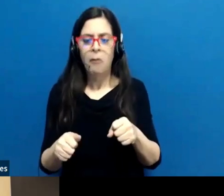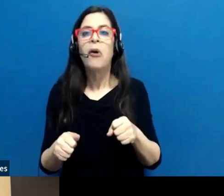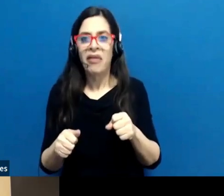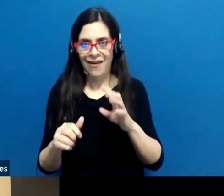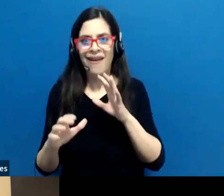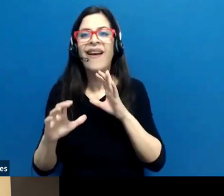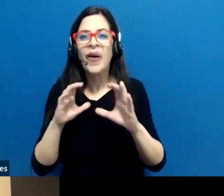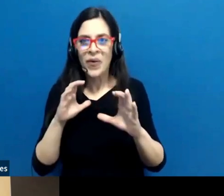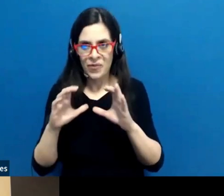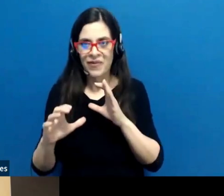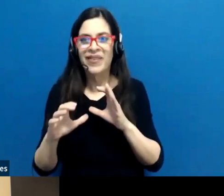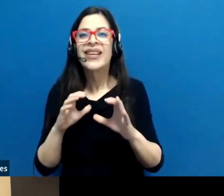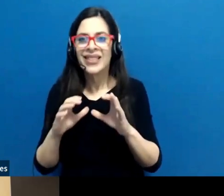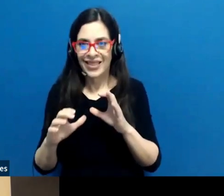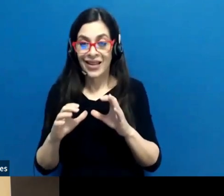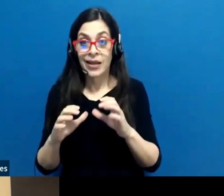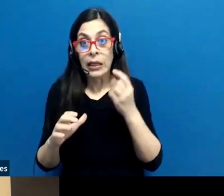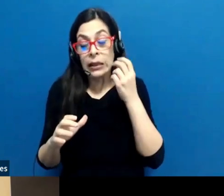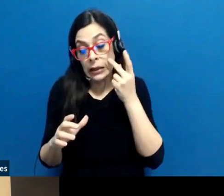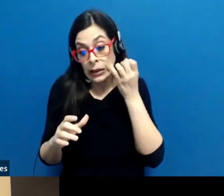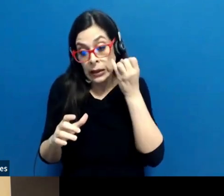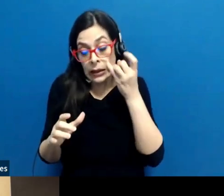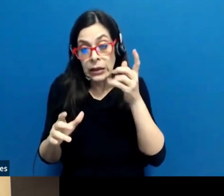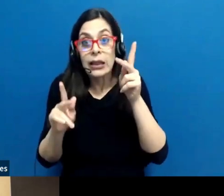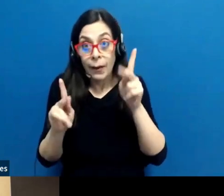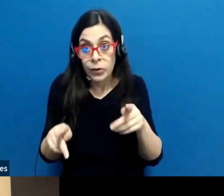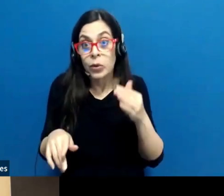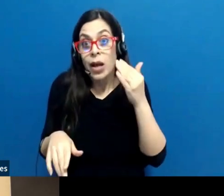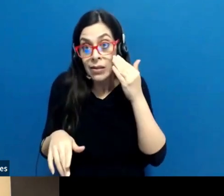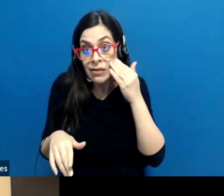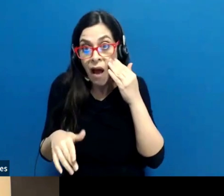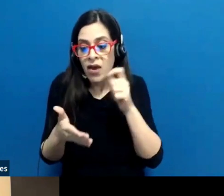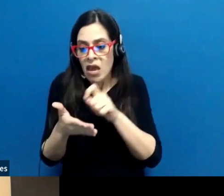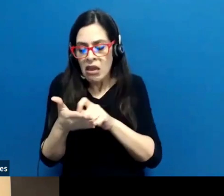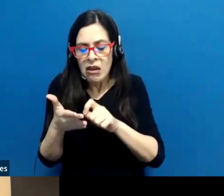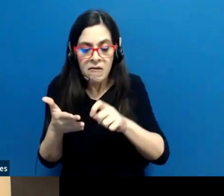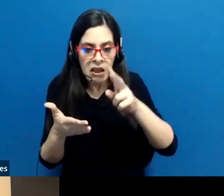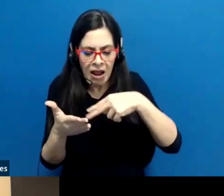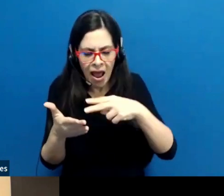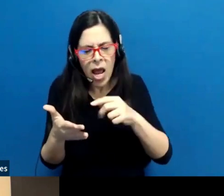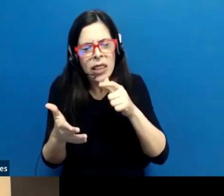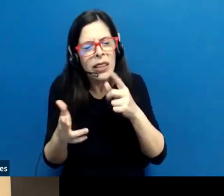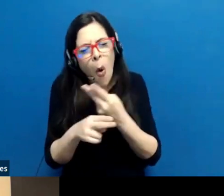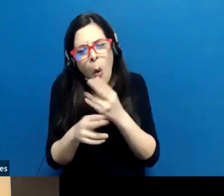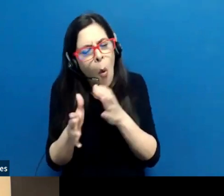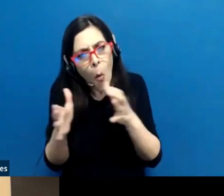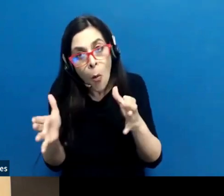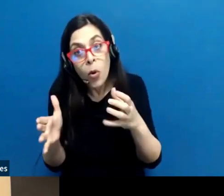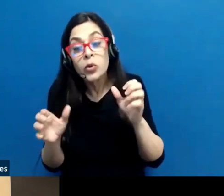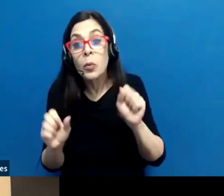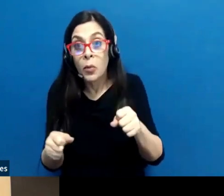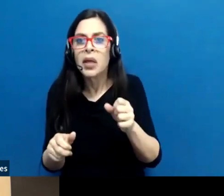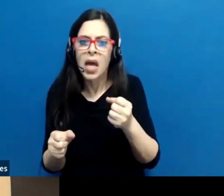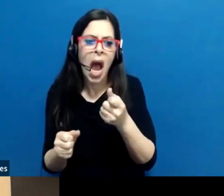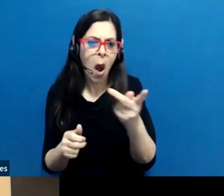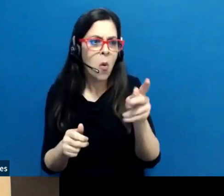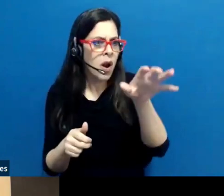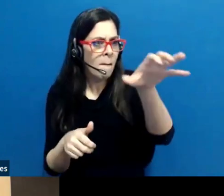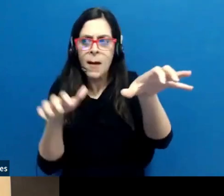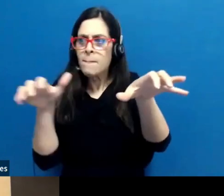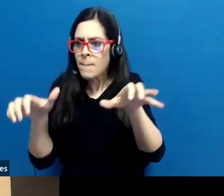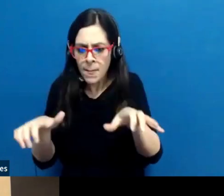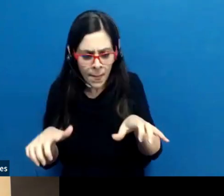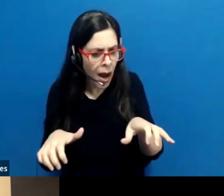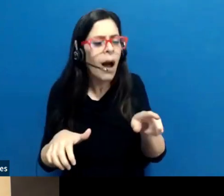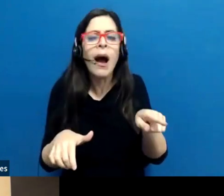mediante la escritura en tiempo real. Es un equipo menos utilizado, pero sí lo hemos utilizado ya en varias regiones judiciales en